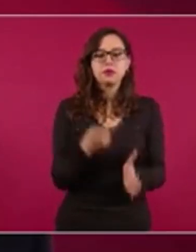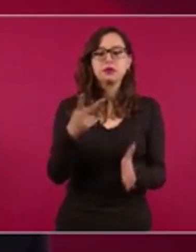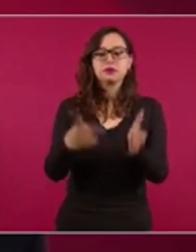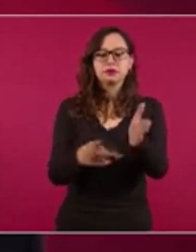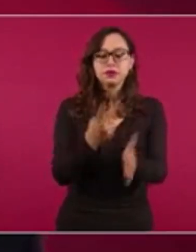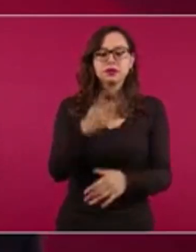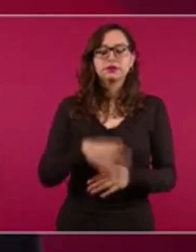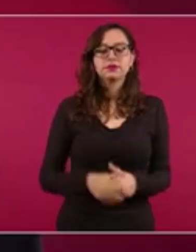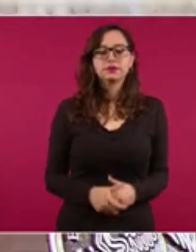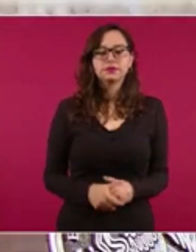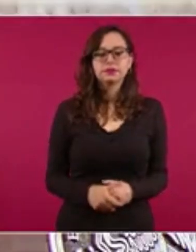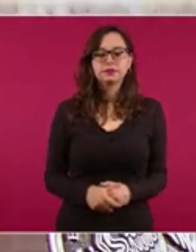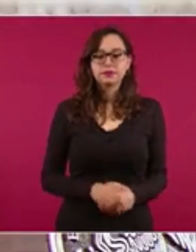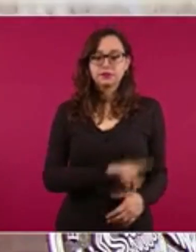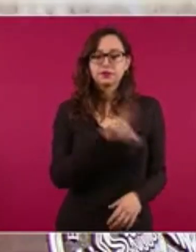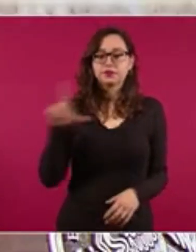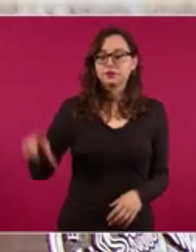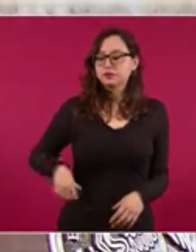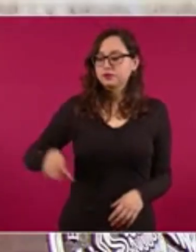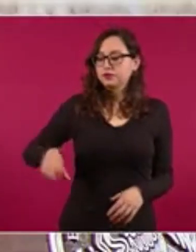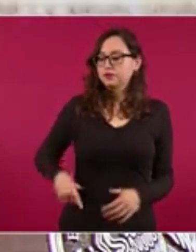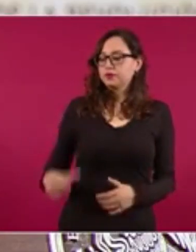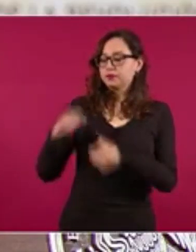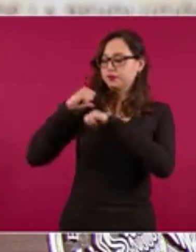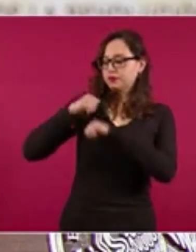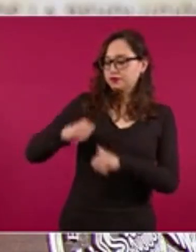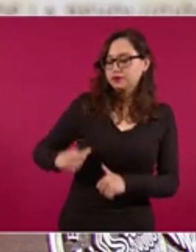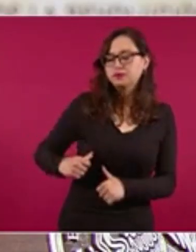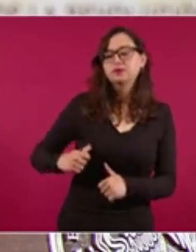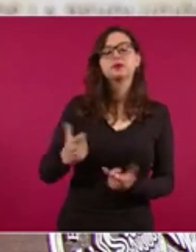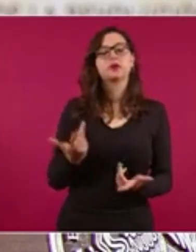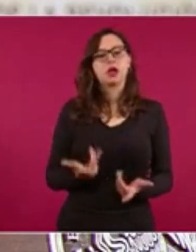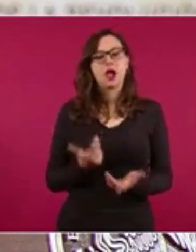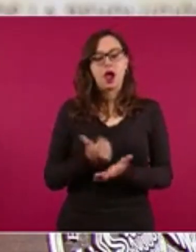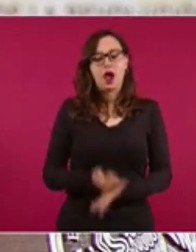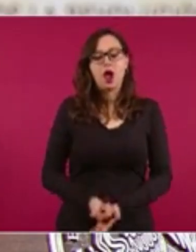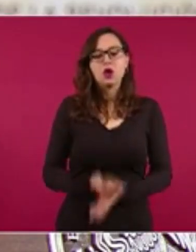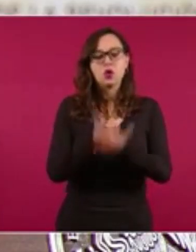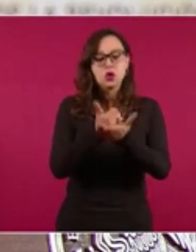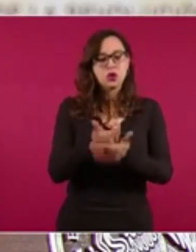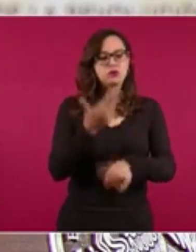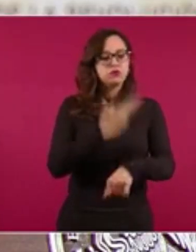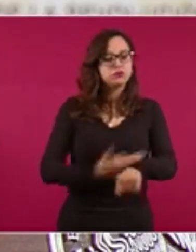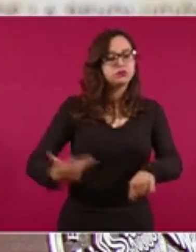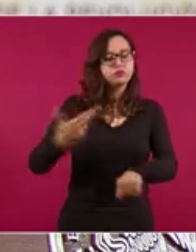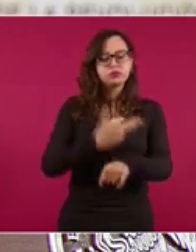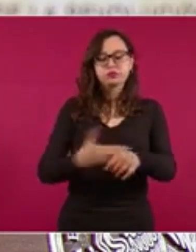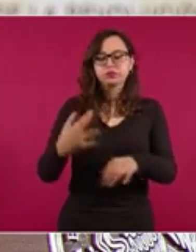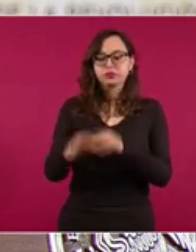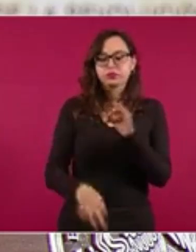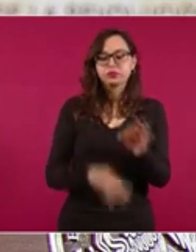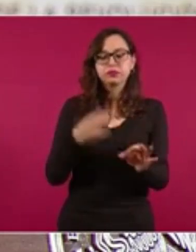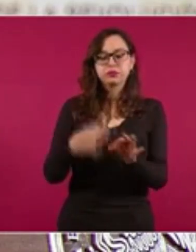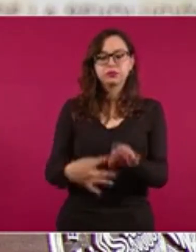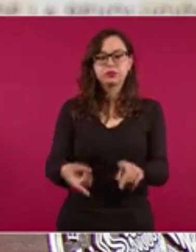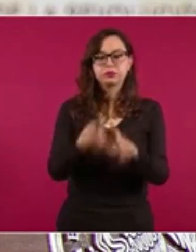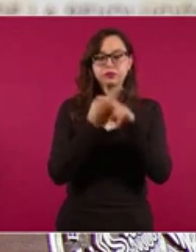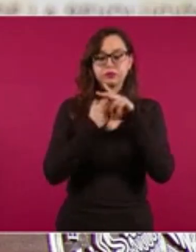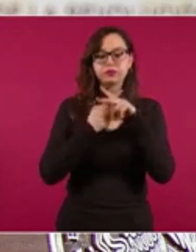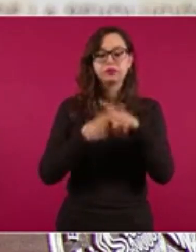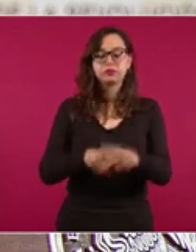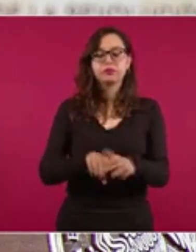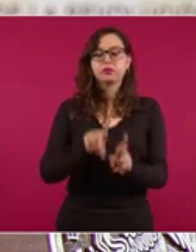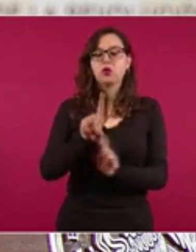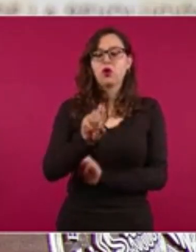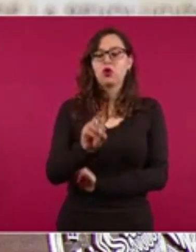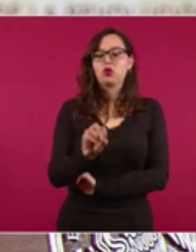los instrumentos necesarios para hacer válido y funcional el presente acuerdo, el cual entrará en vigor al publicarse